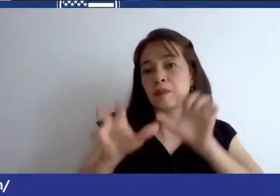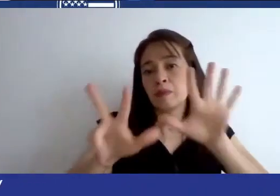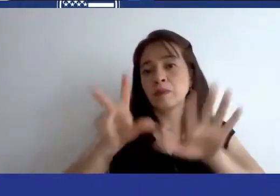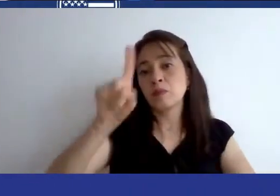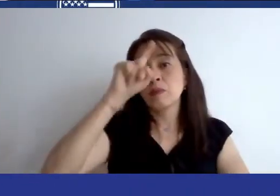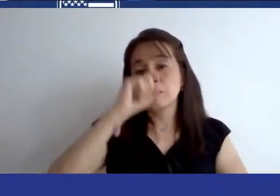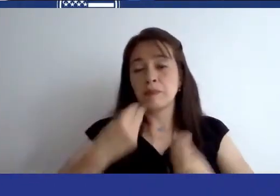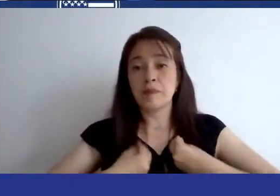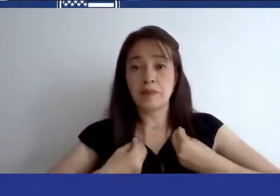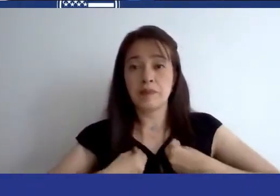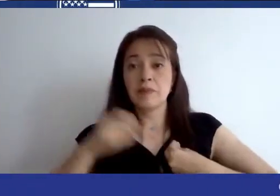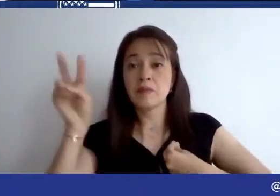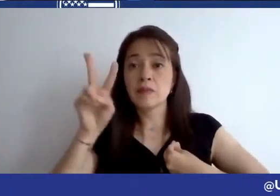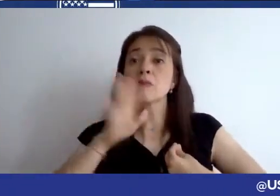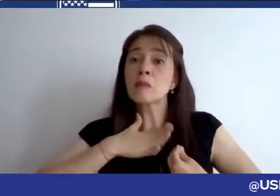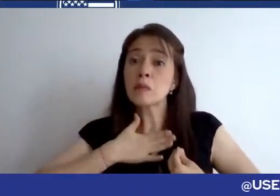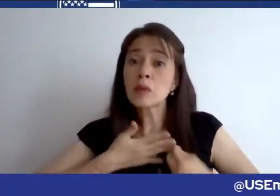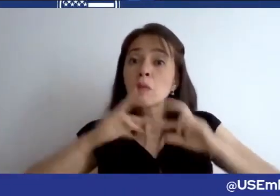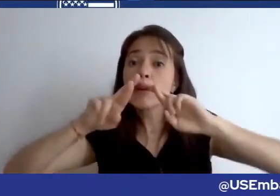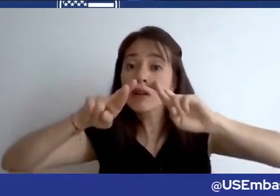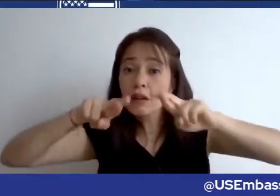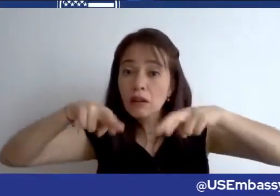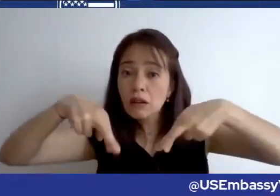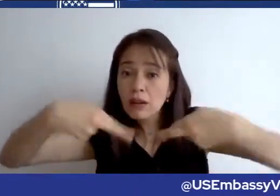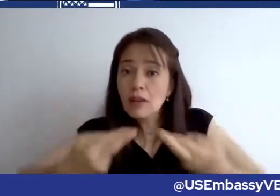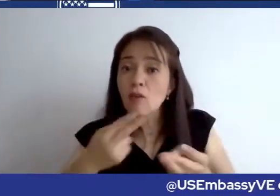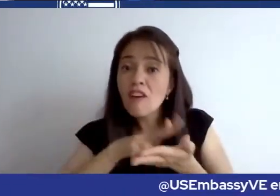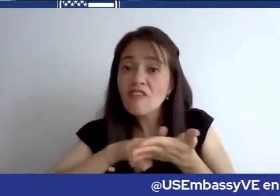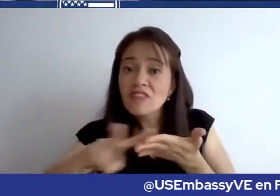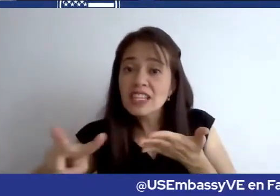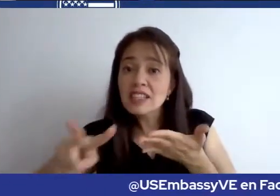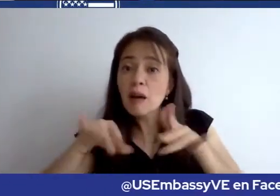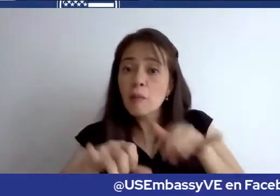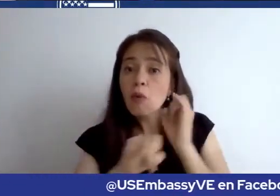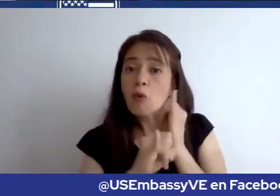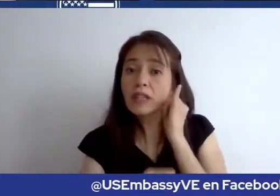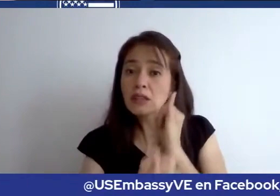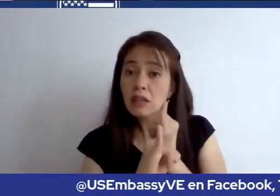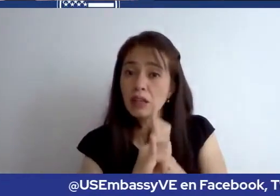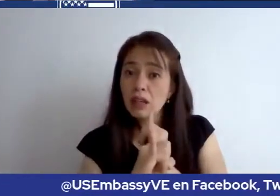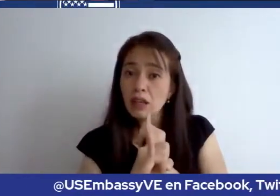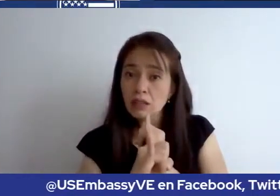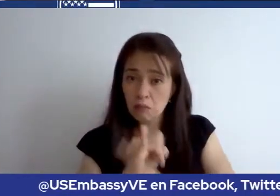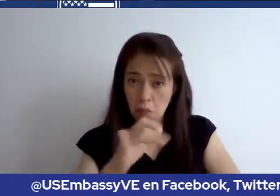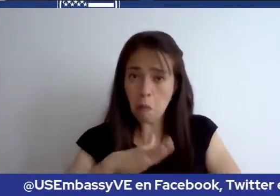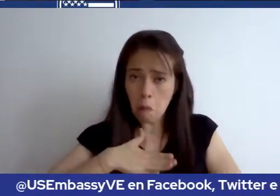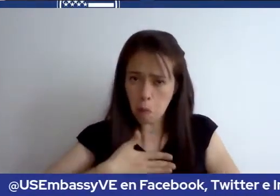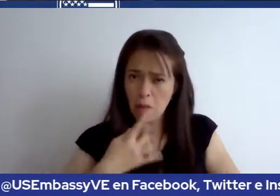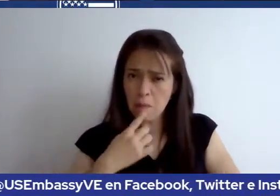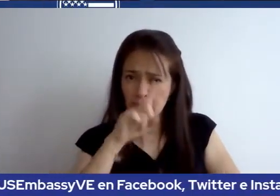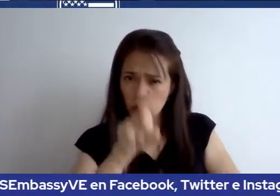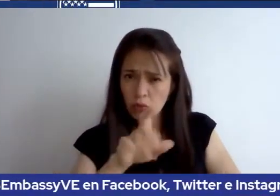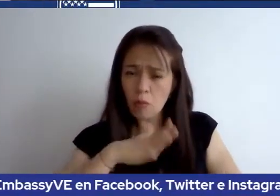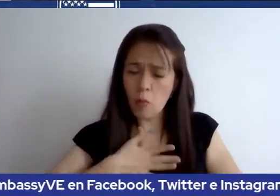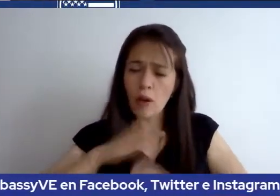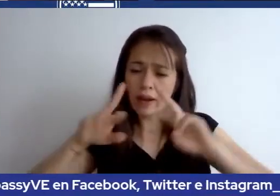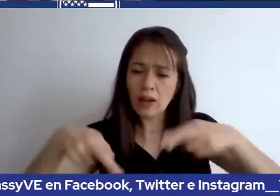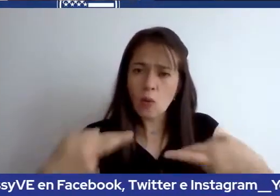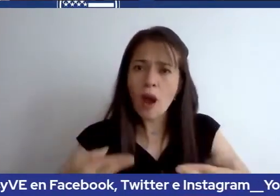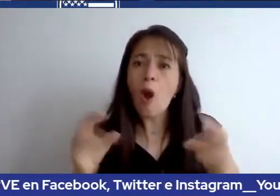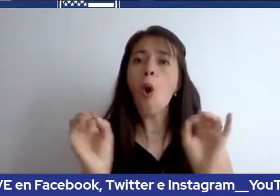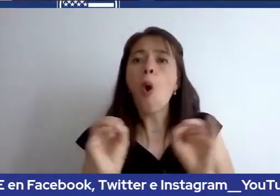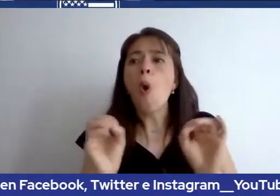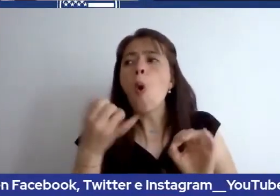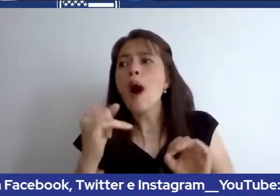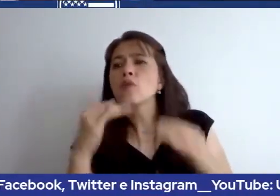Venezuela se le puede renovar su visa vía online. O hay una edad cuando llega más viejo que